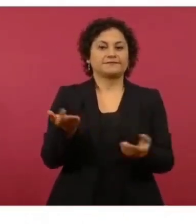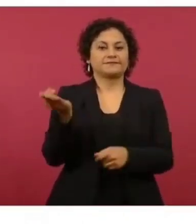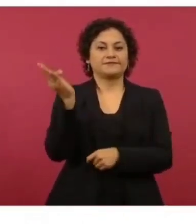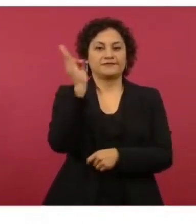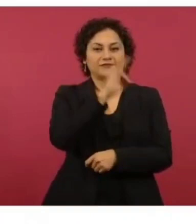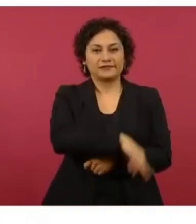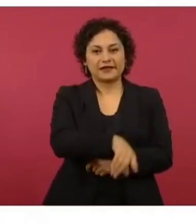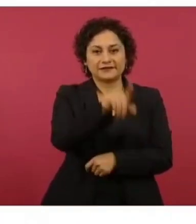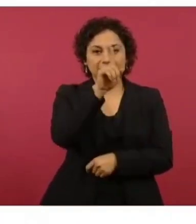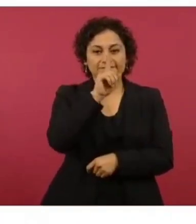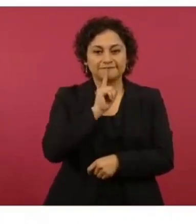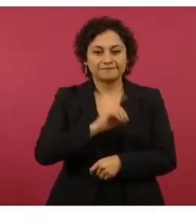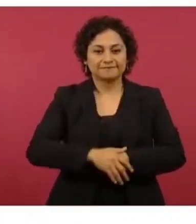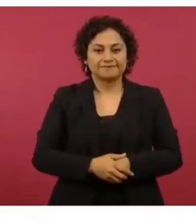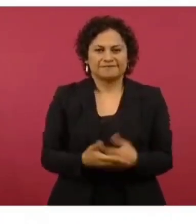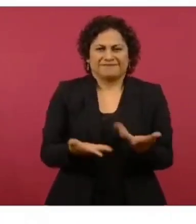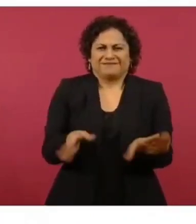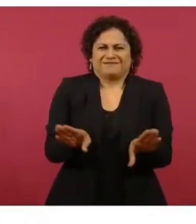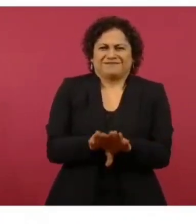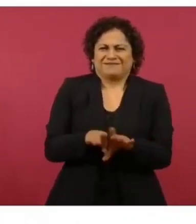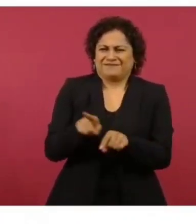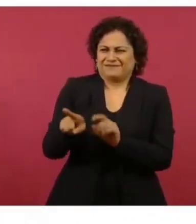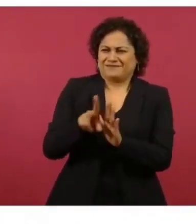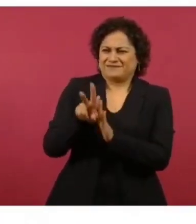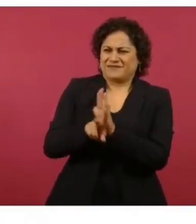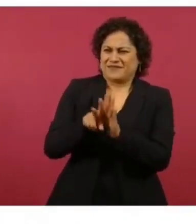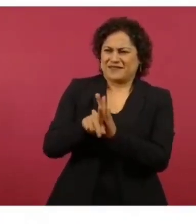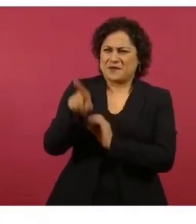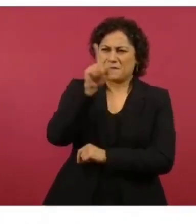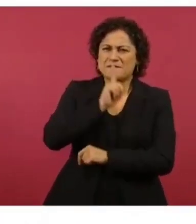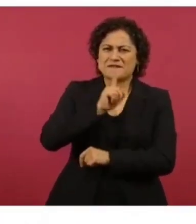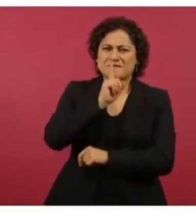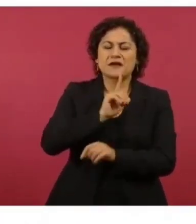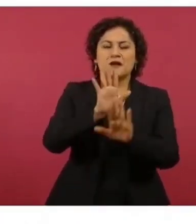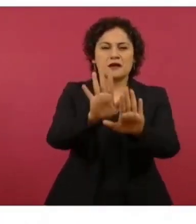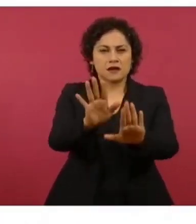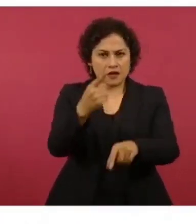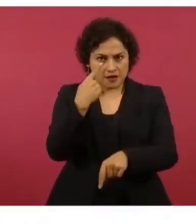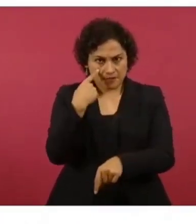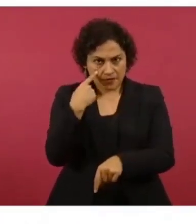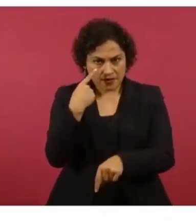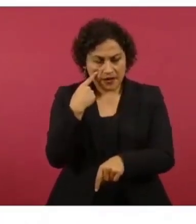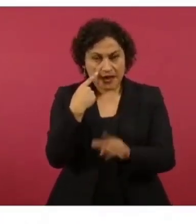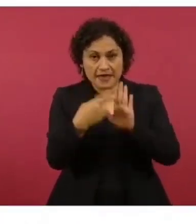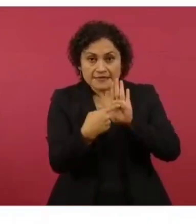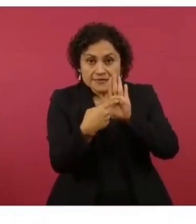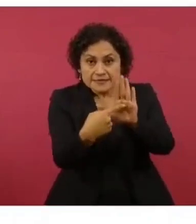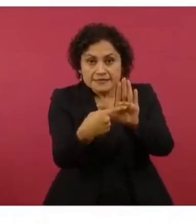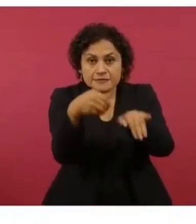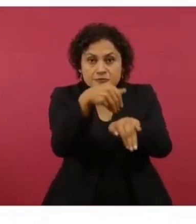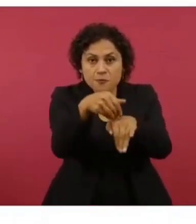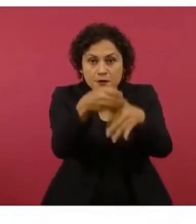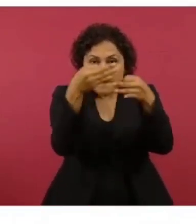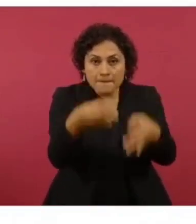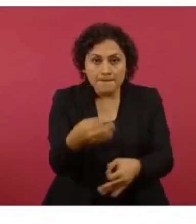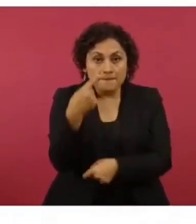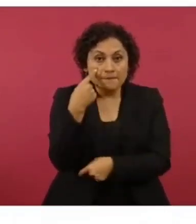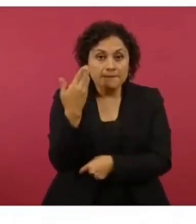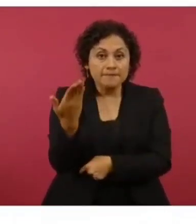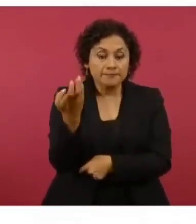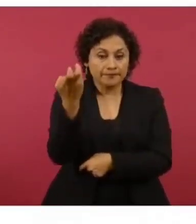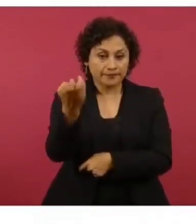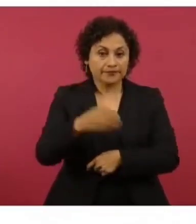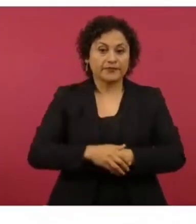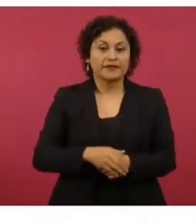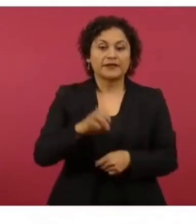Puede mi compa hacer un video sin mentiras, así que vayamos a los números oficiales y matemática financiera para niño. Expansión.